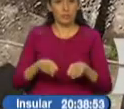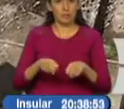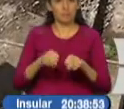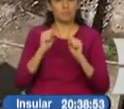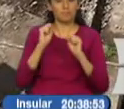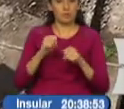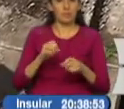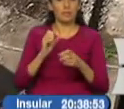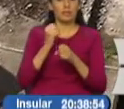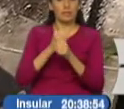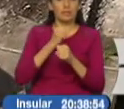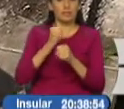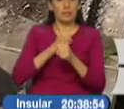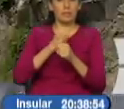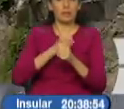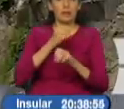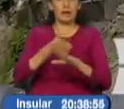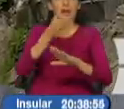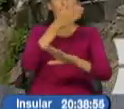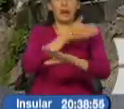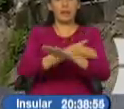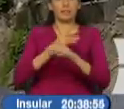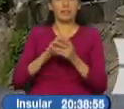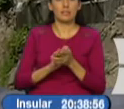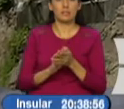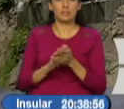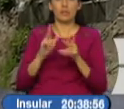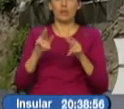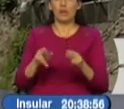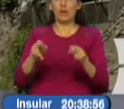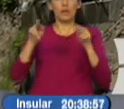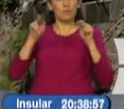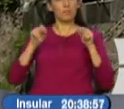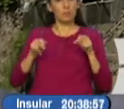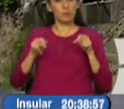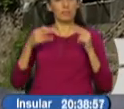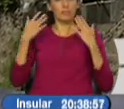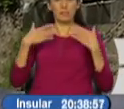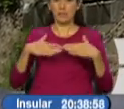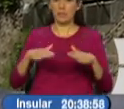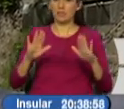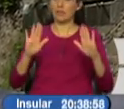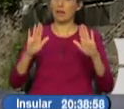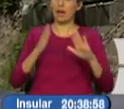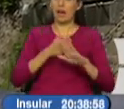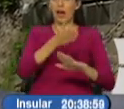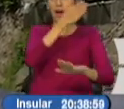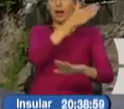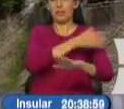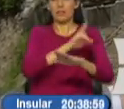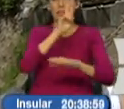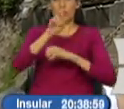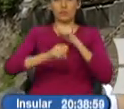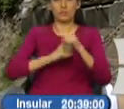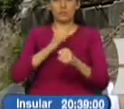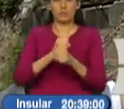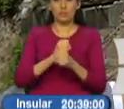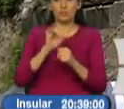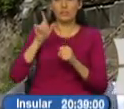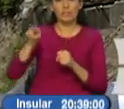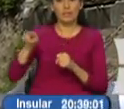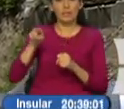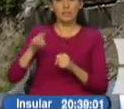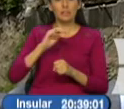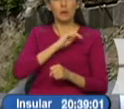autoridades municipales les hubieran escuchado. El puente ha estado ya mal desde hace unos dos años atrás en ese momento el